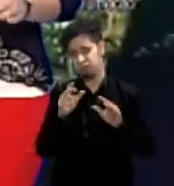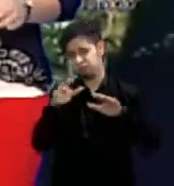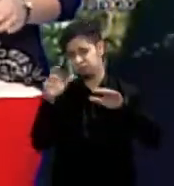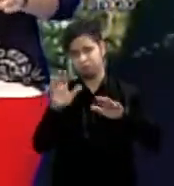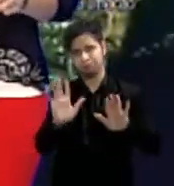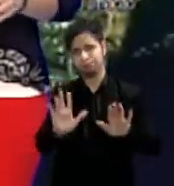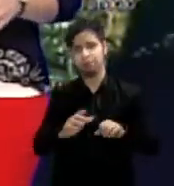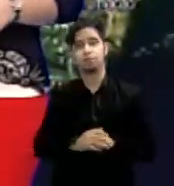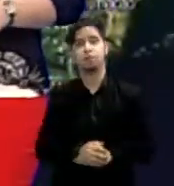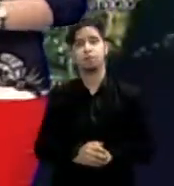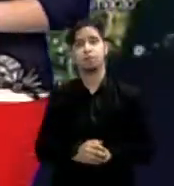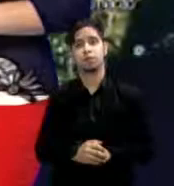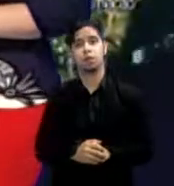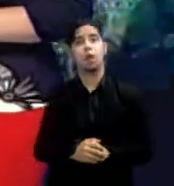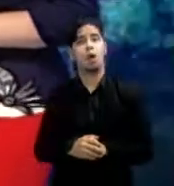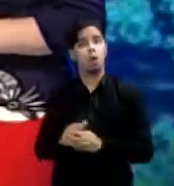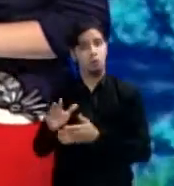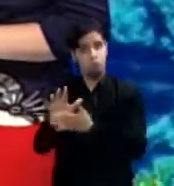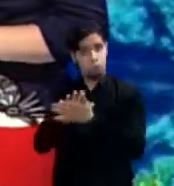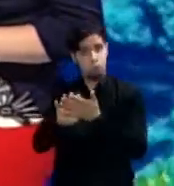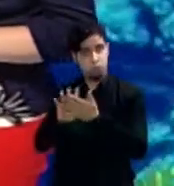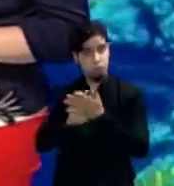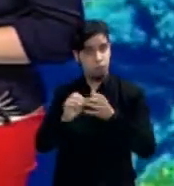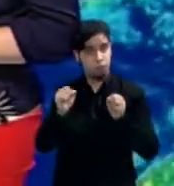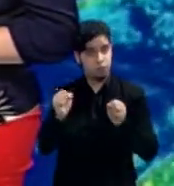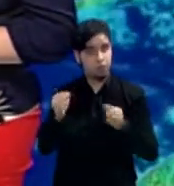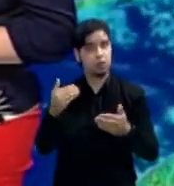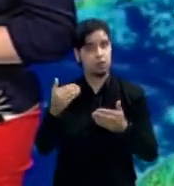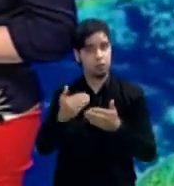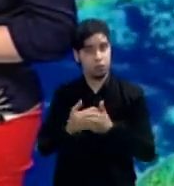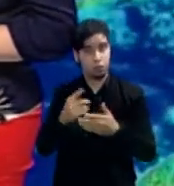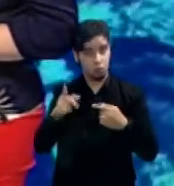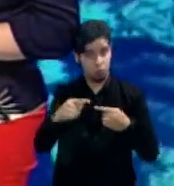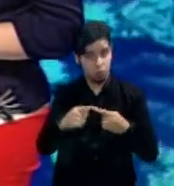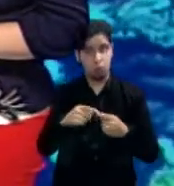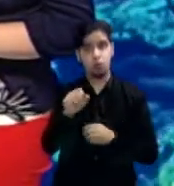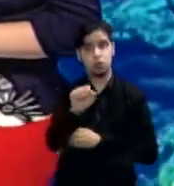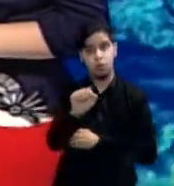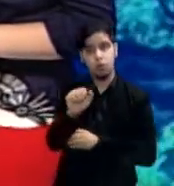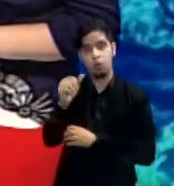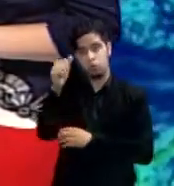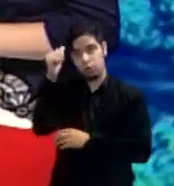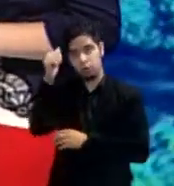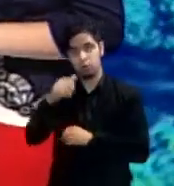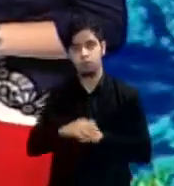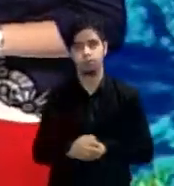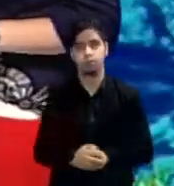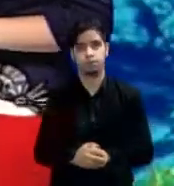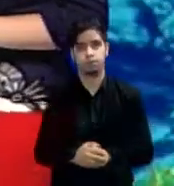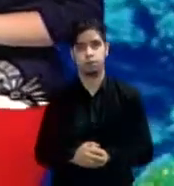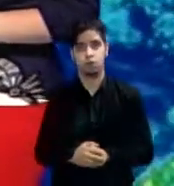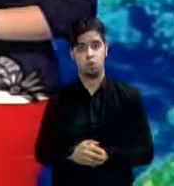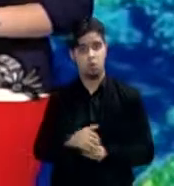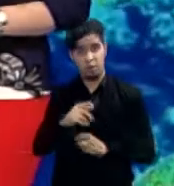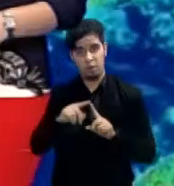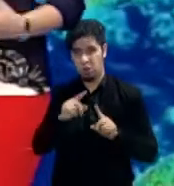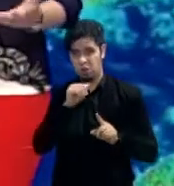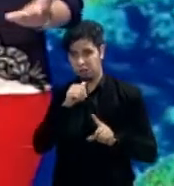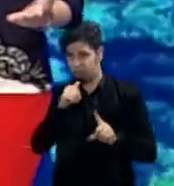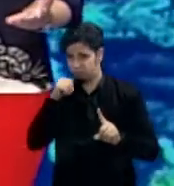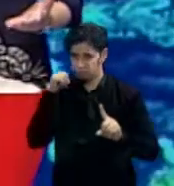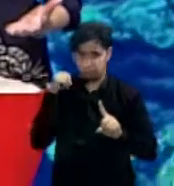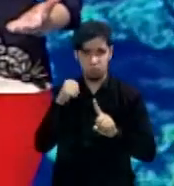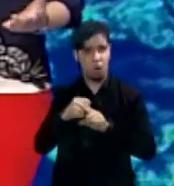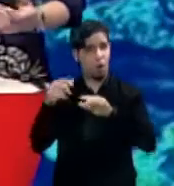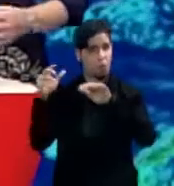aproximándose un frente frío. Este frente estará llegando entre sábado y domingo. Aún así no esperamos un impacto directo. No vamos a tener